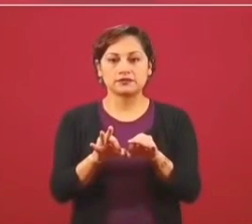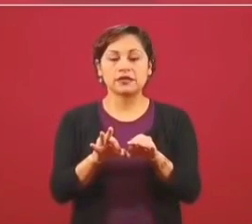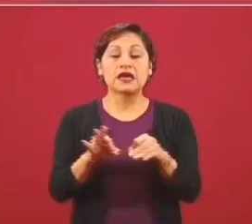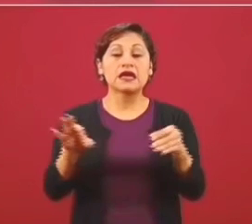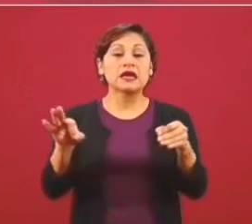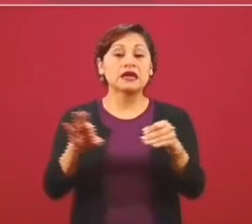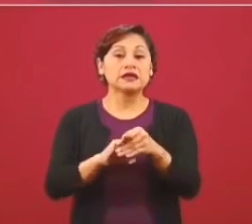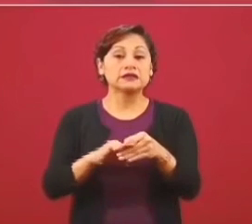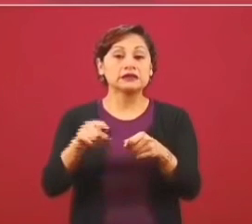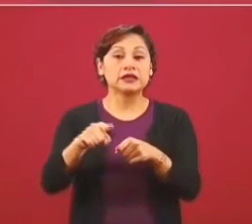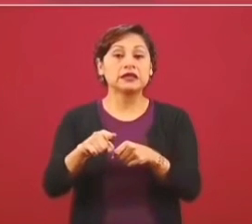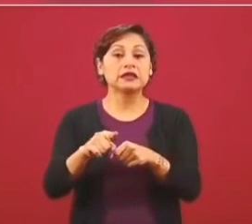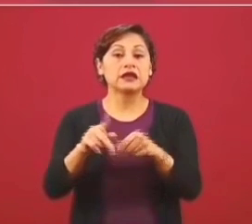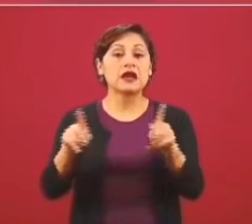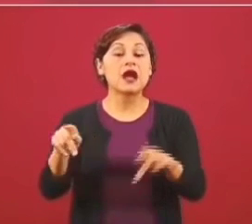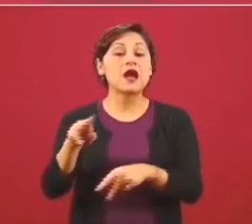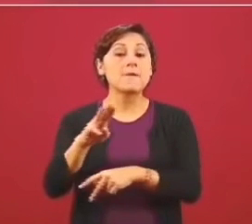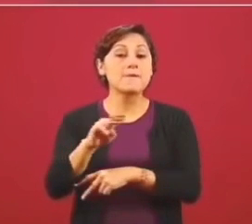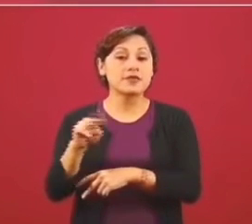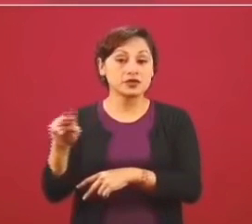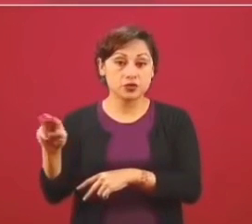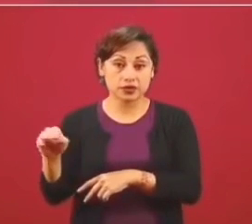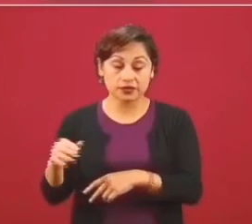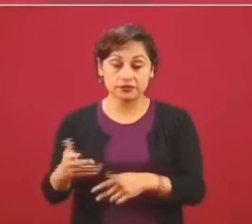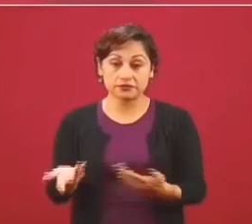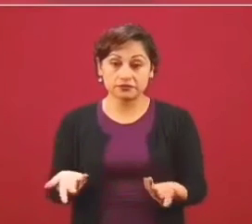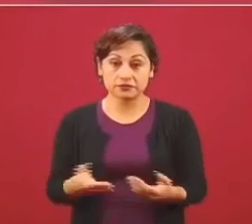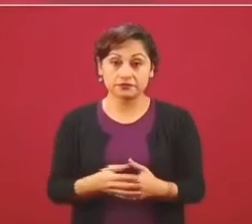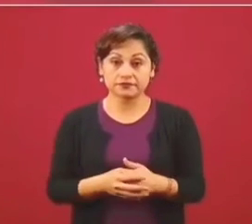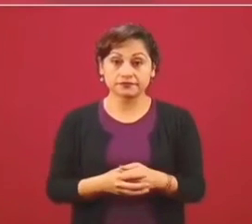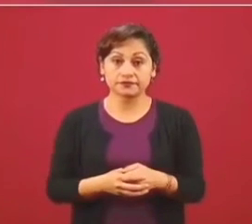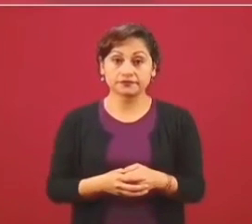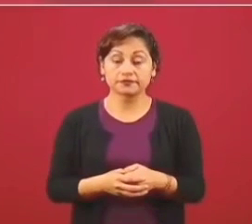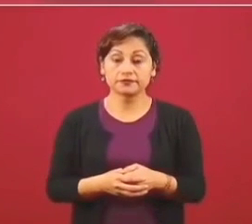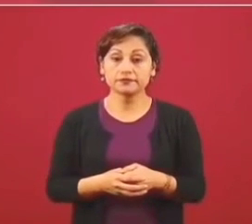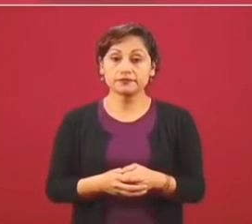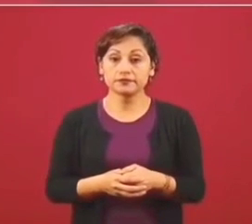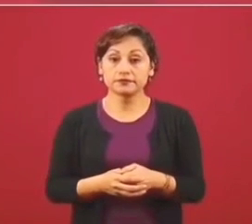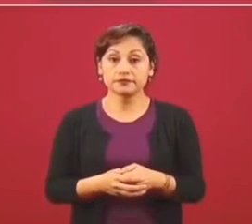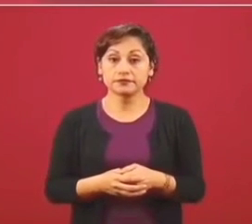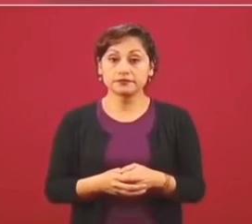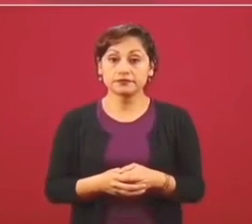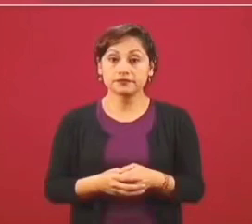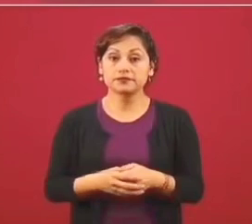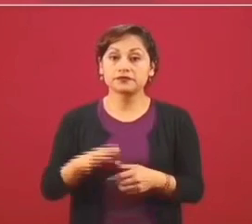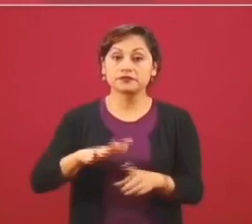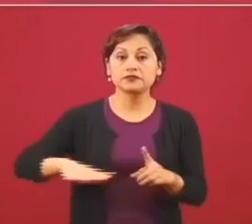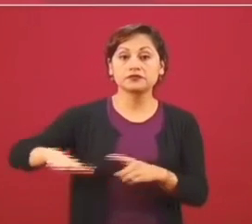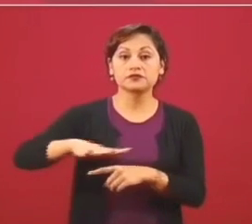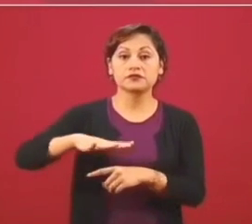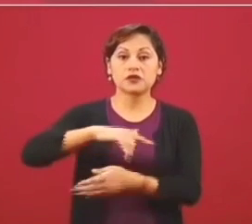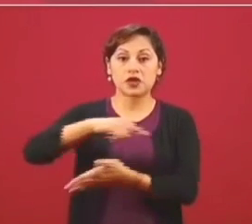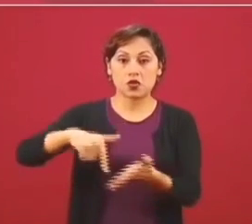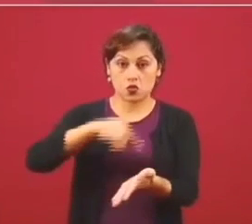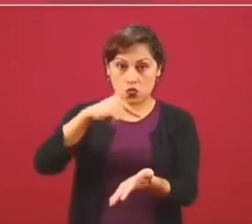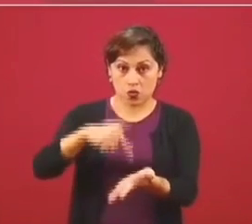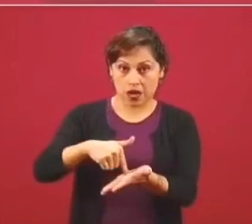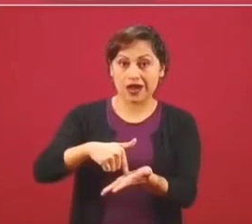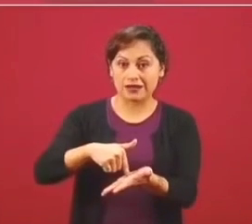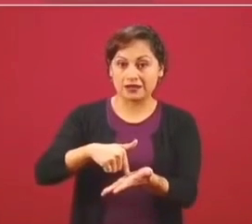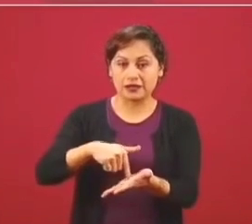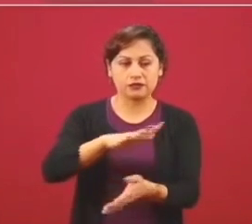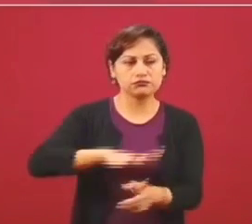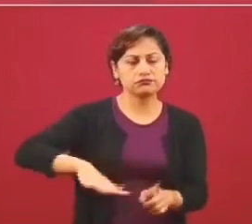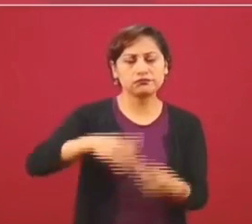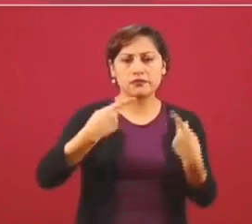y la gente de Lázaro Cárdenas conoce muy